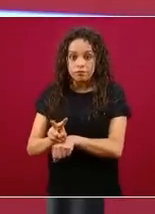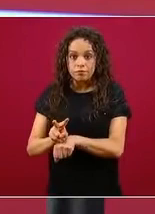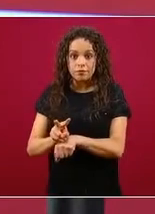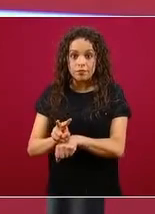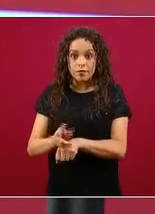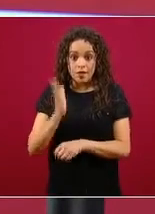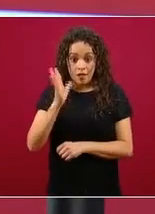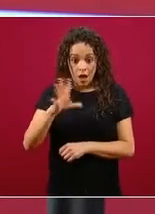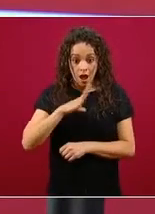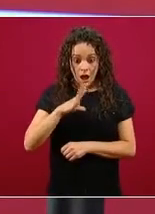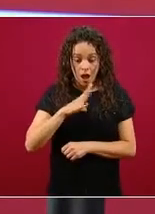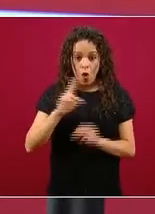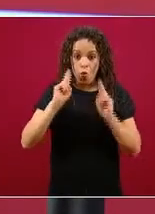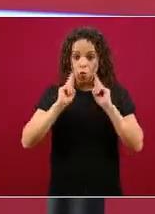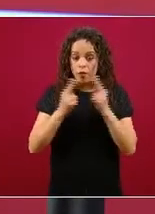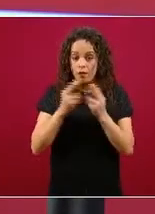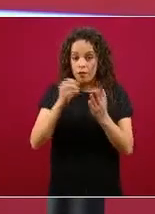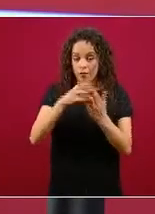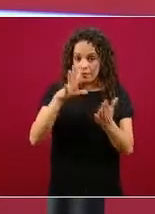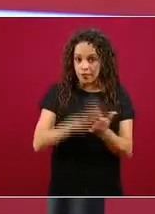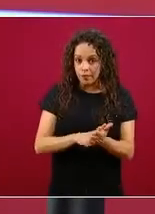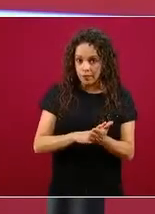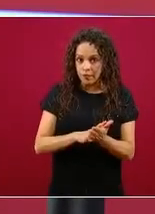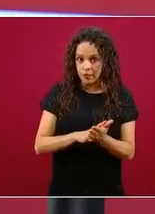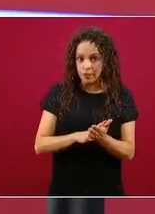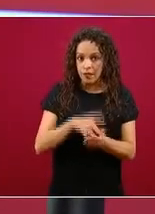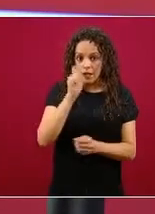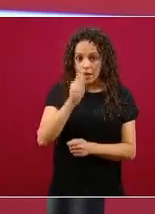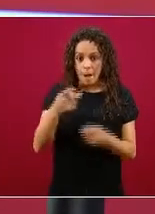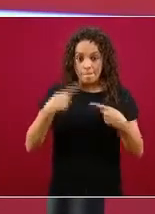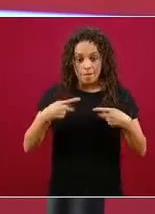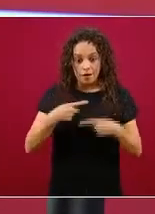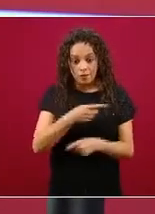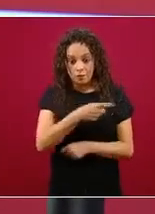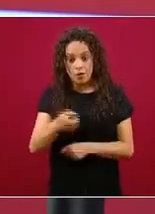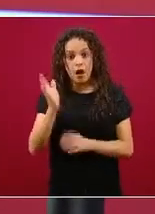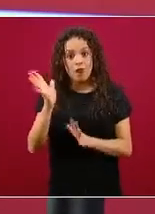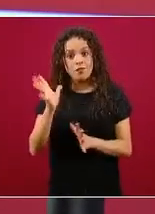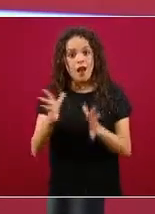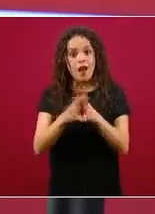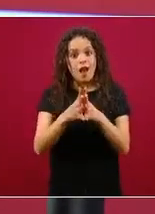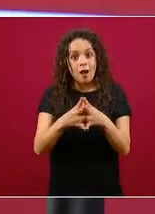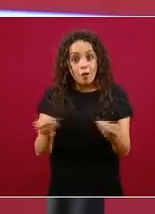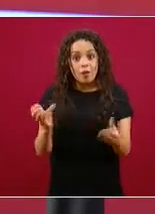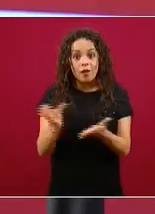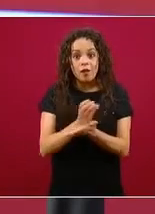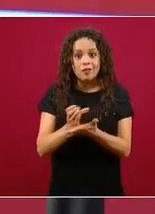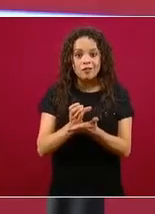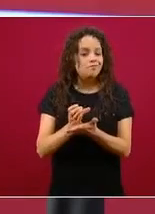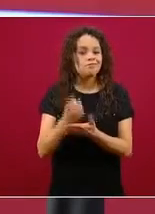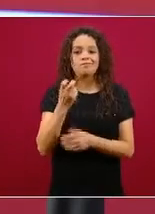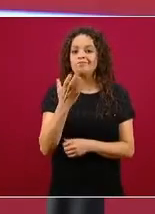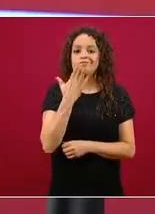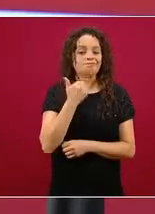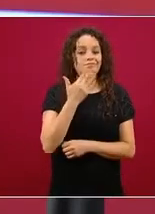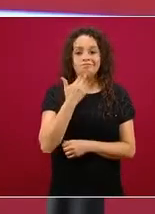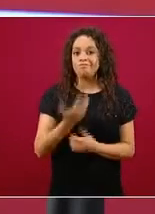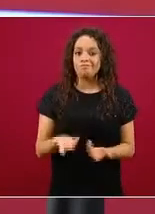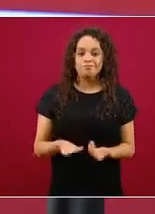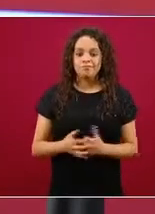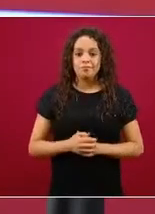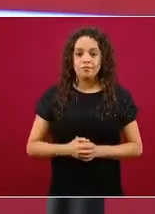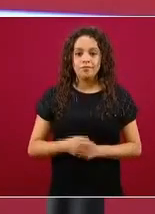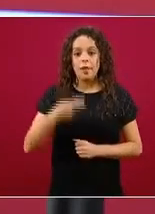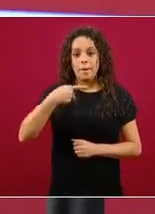directamente un dato de decir esta persona está recuperada. sí podemos tener el alta por mejoría